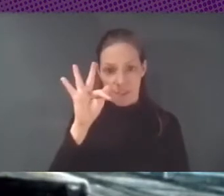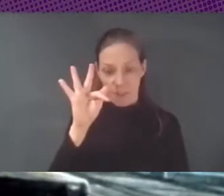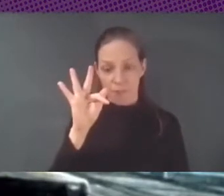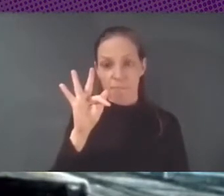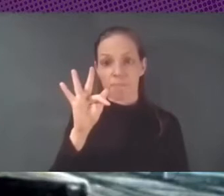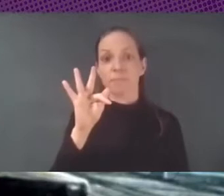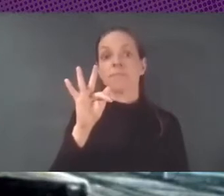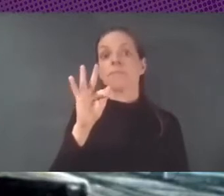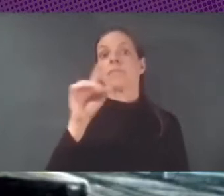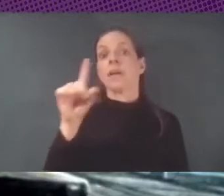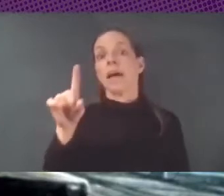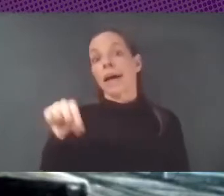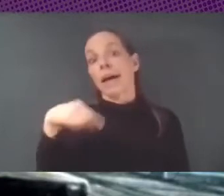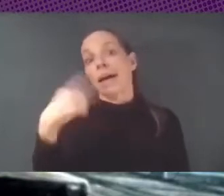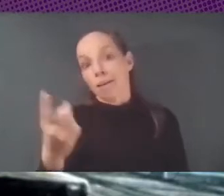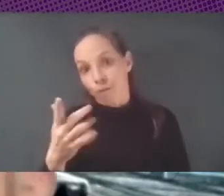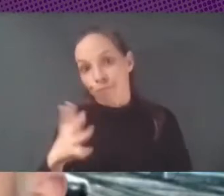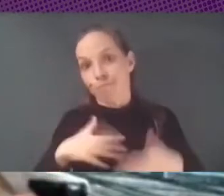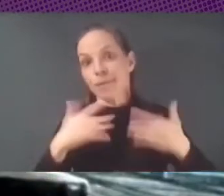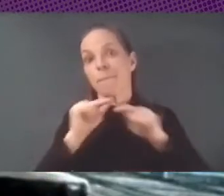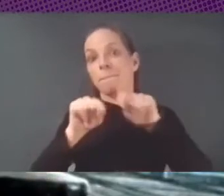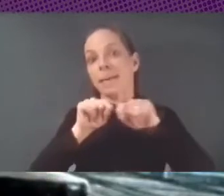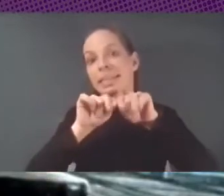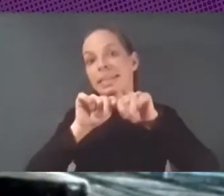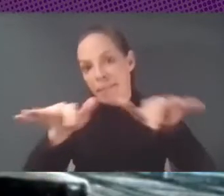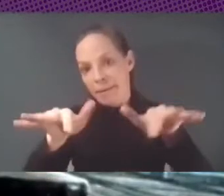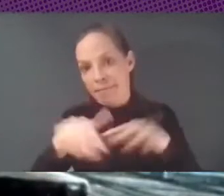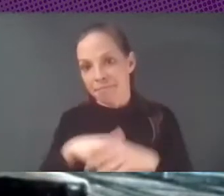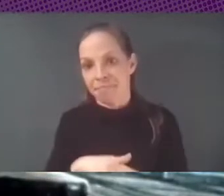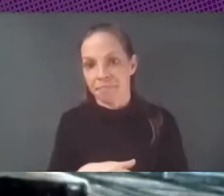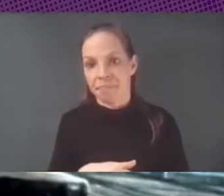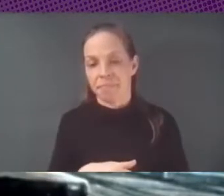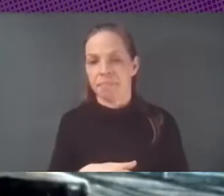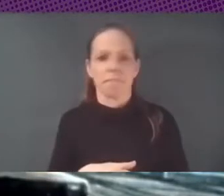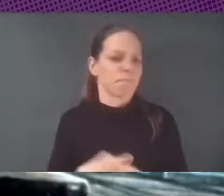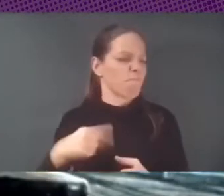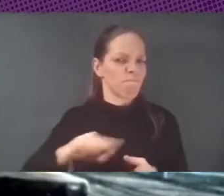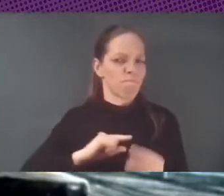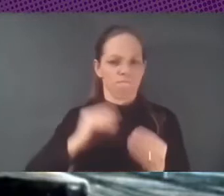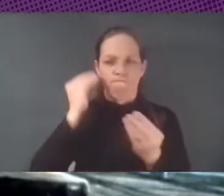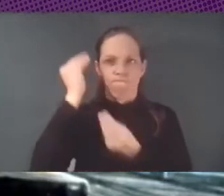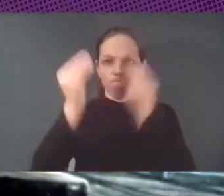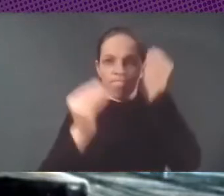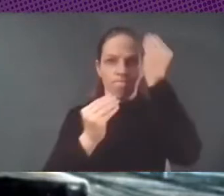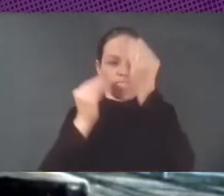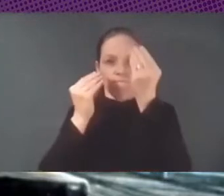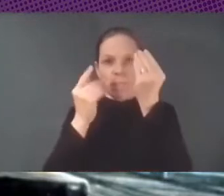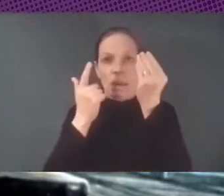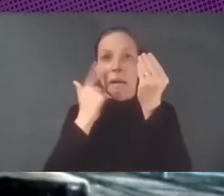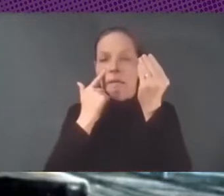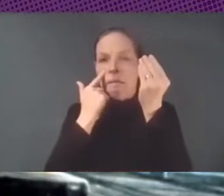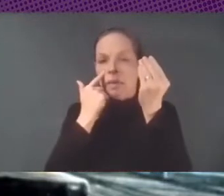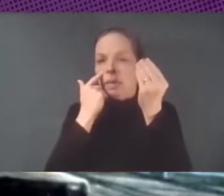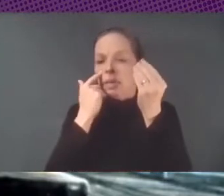pandemia, entre todo. Y pensamos que una forma, digamos, interesante